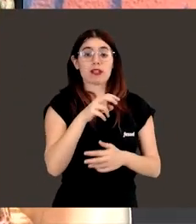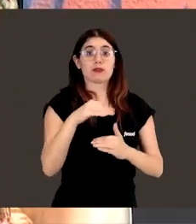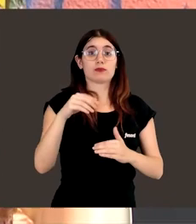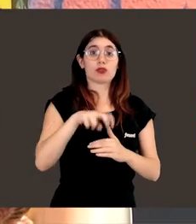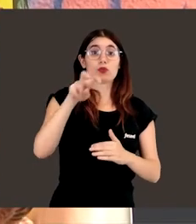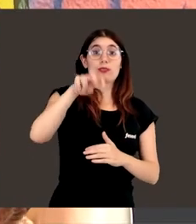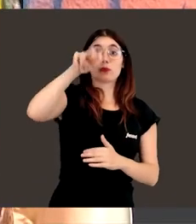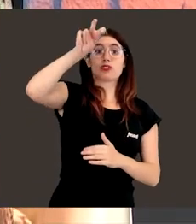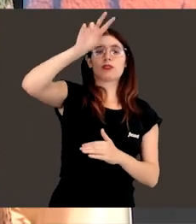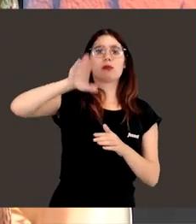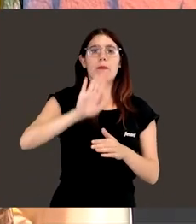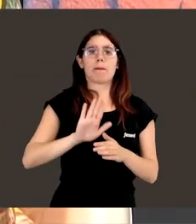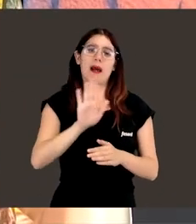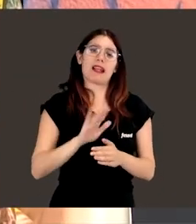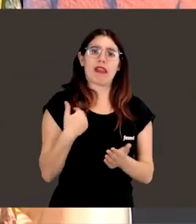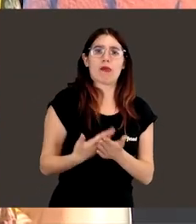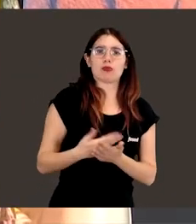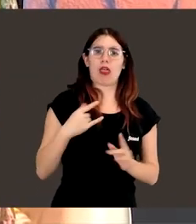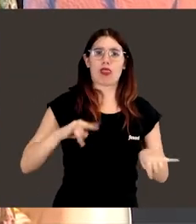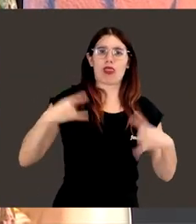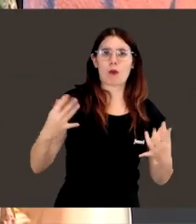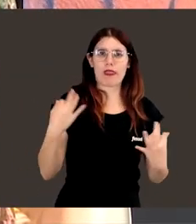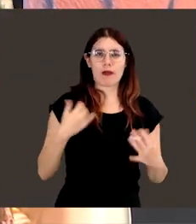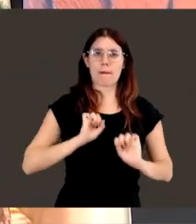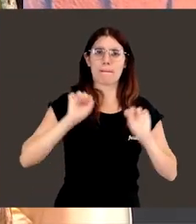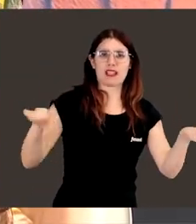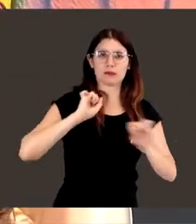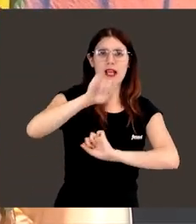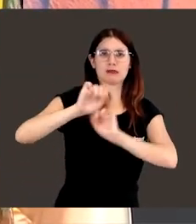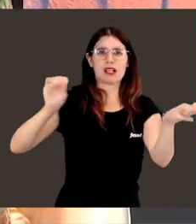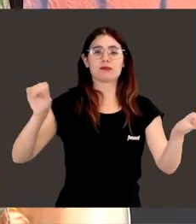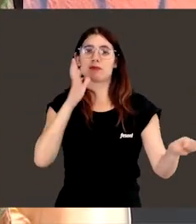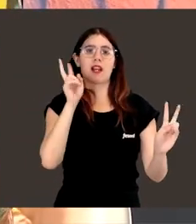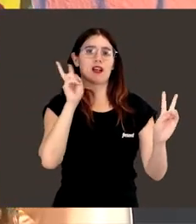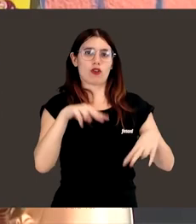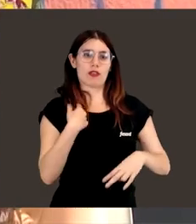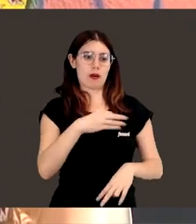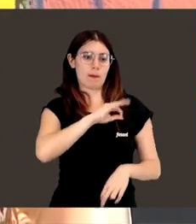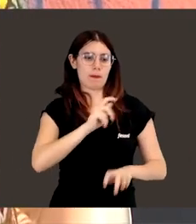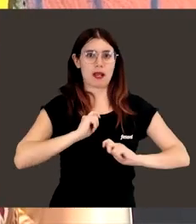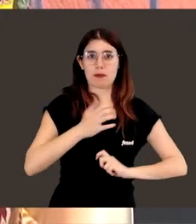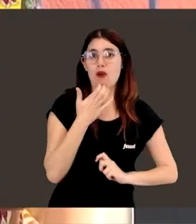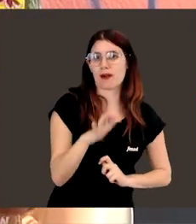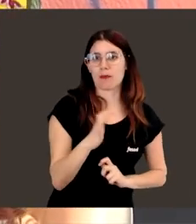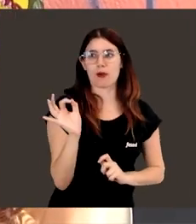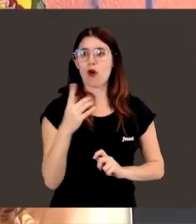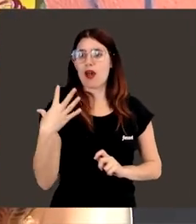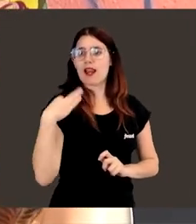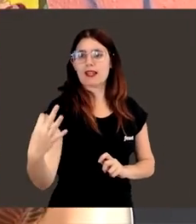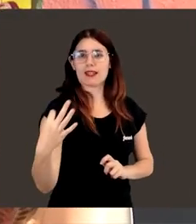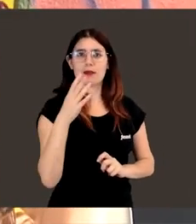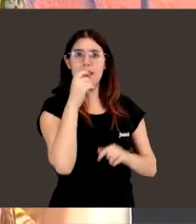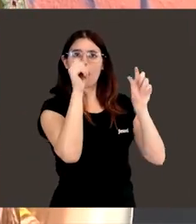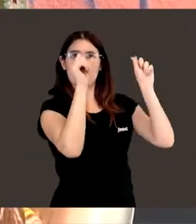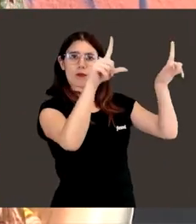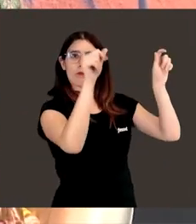parece que tienes que demostrar el doble para que te reconozcan, para que te den un premio, para que te elijan para un panel, ¿no?